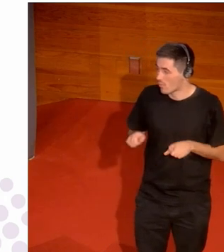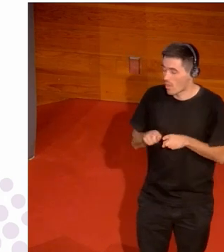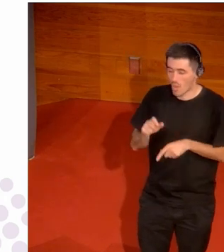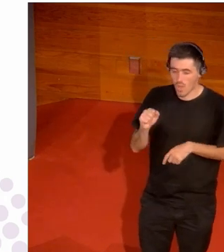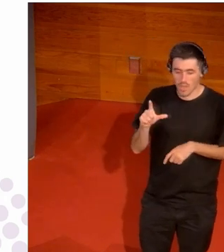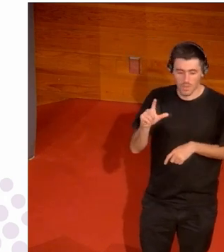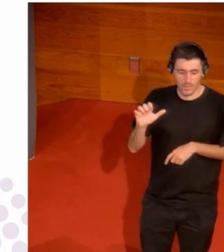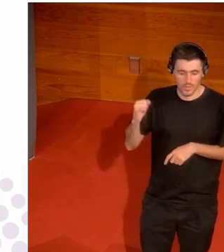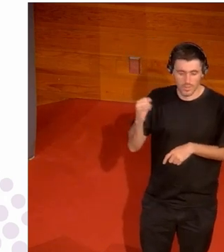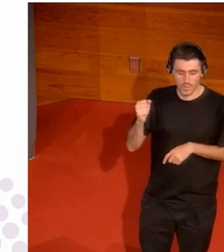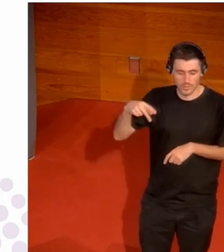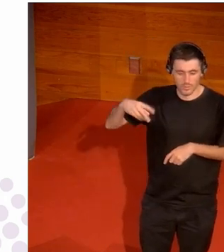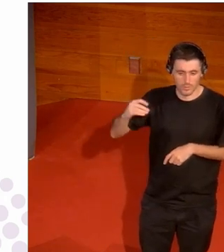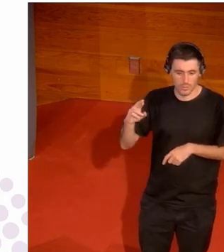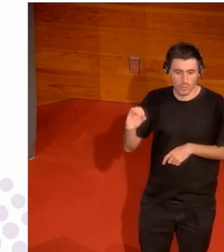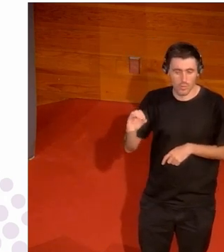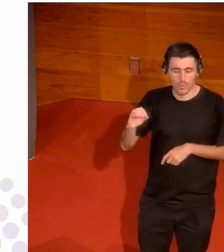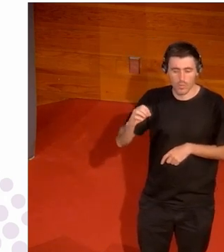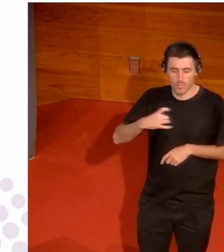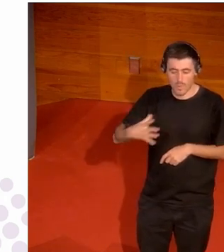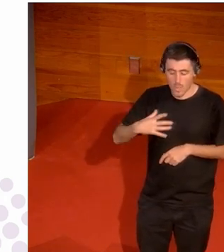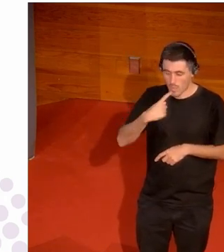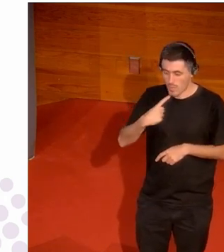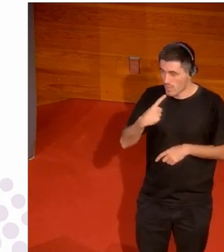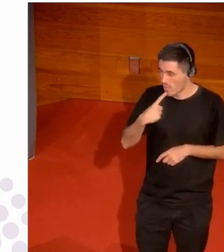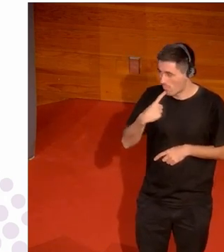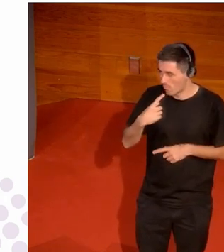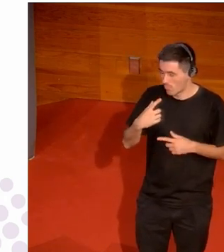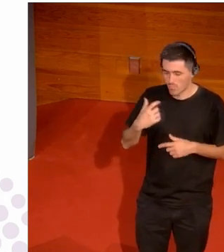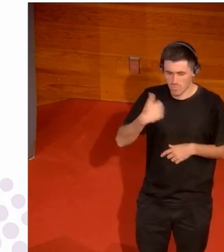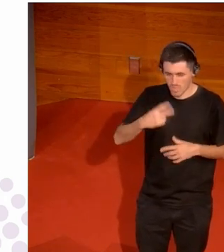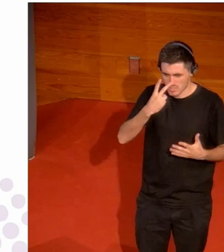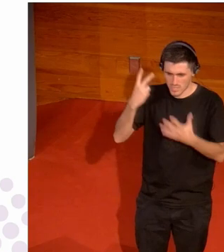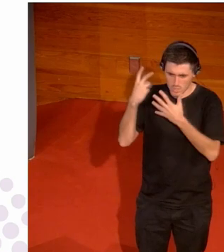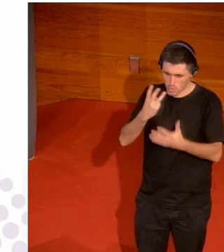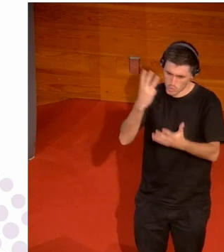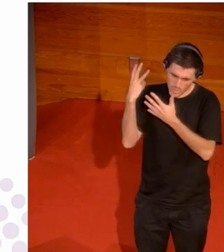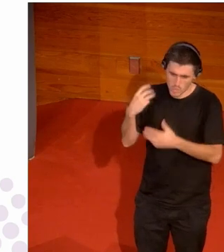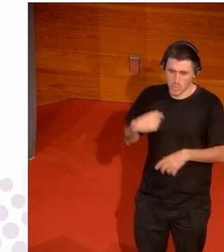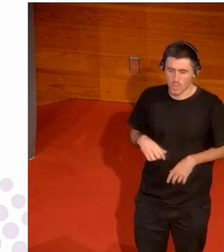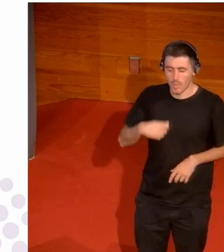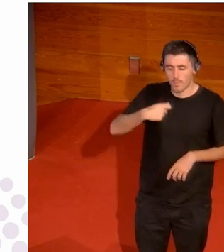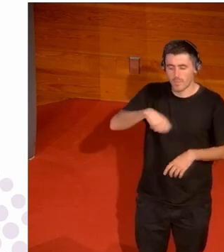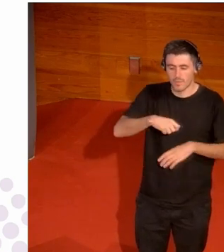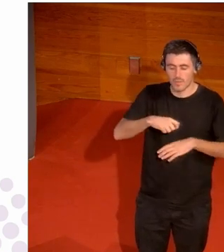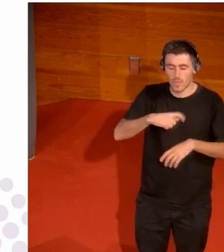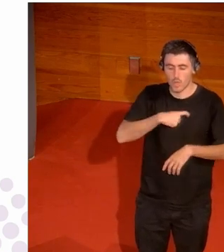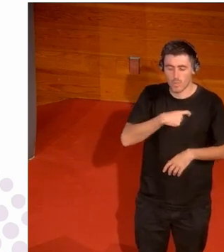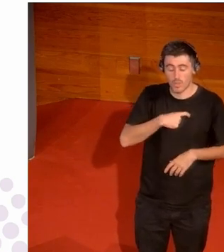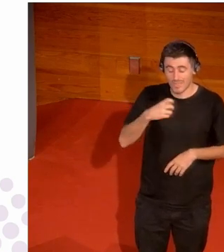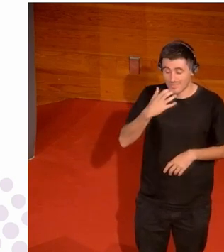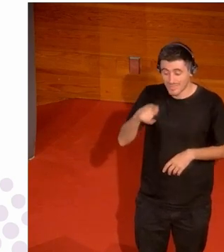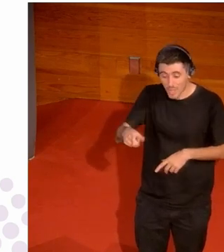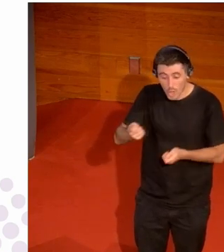Blanco o Alejandro Blanco hace unos años cuando empezó toda la polémica hace ya 7 o 8 años que el presidente del Comité Olímpico y dice esto como no se